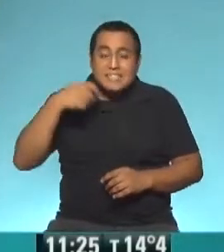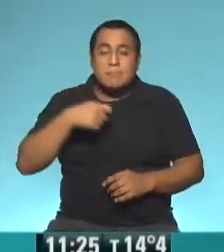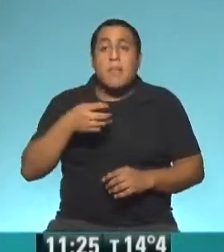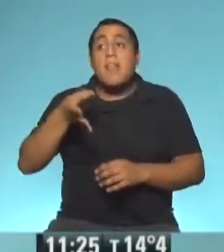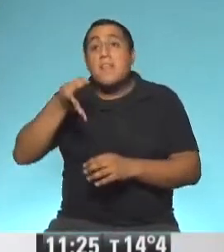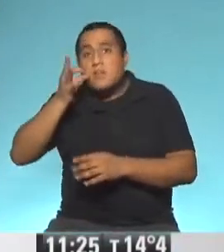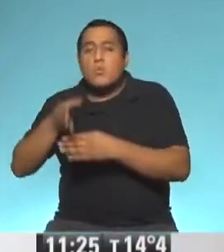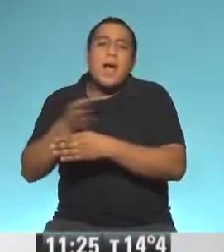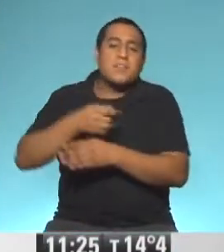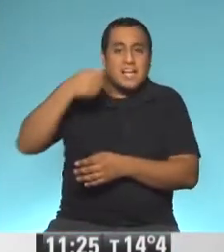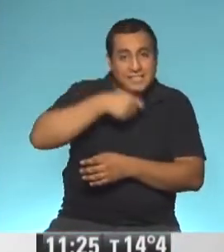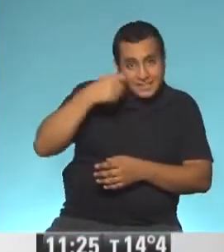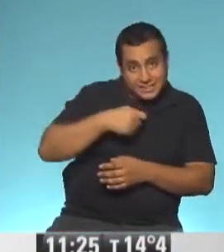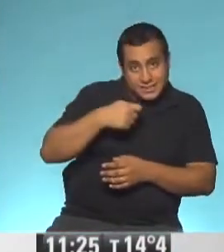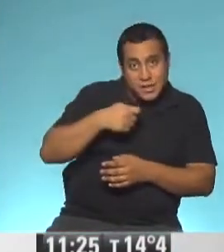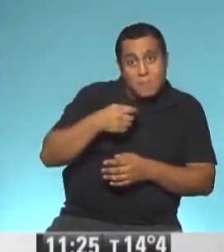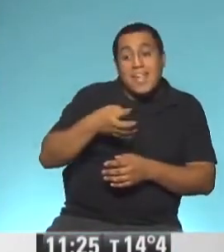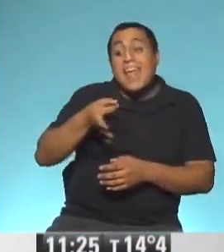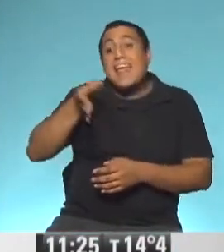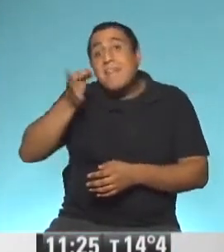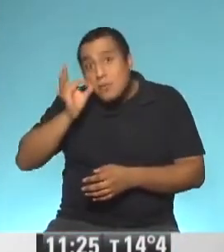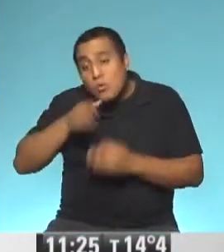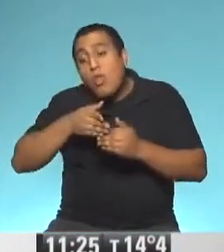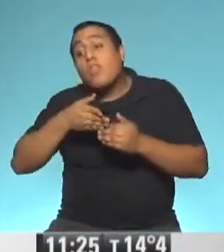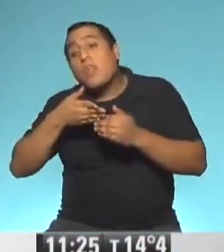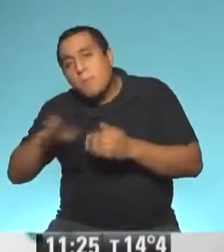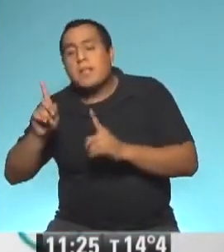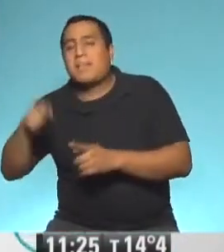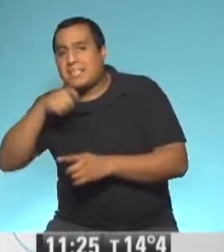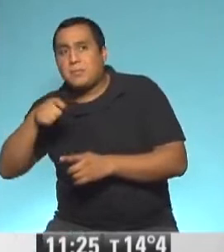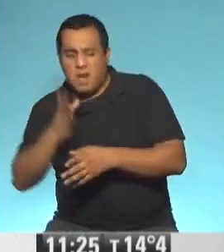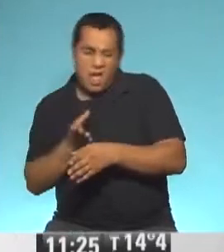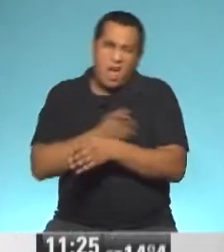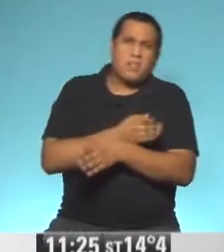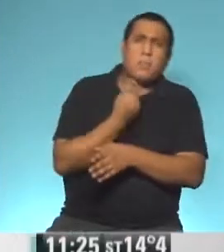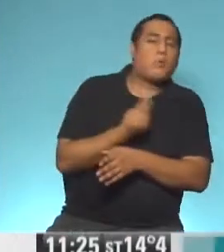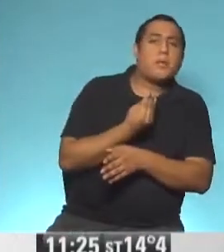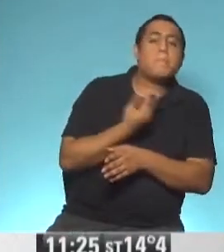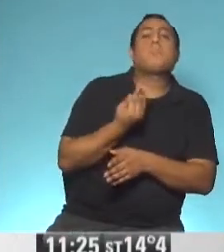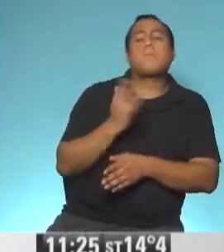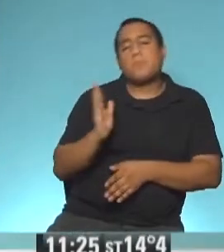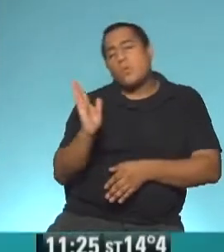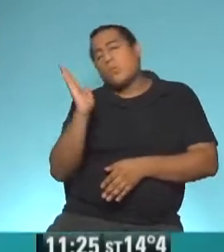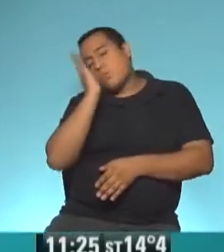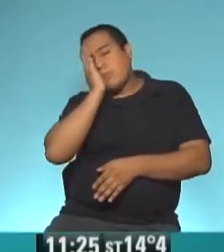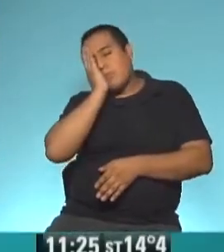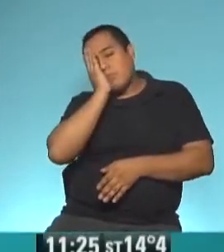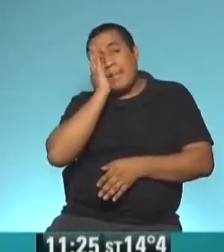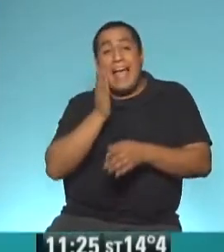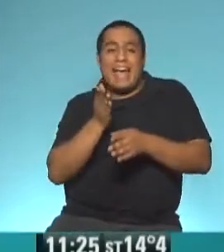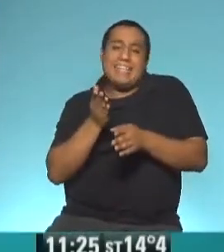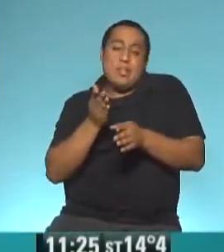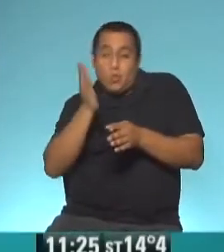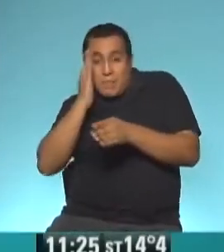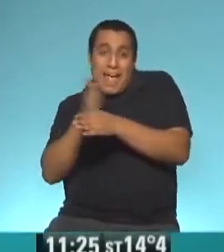desayuno y también después del desayuno. ¿Por qué antes del desayuno? Porque cuando dormimos, a pesar de lavarnos muy bien los